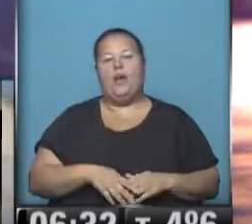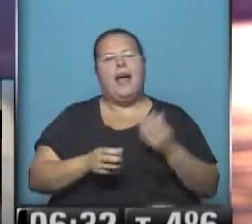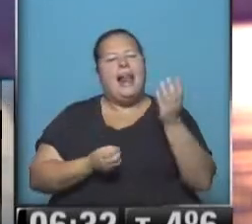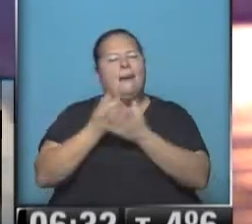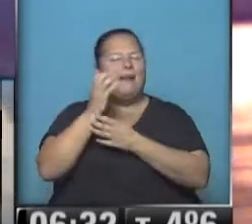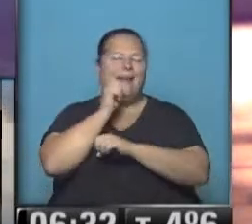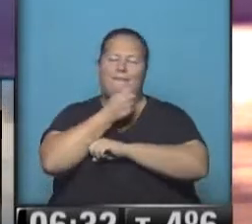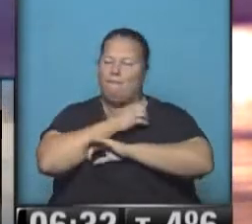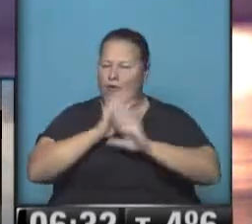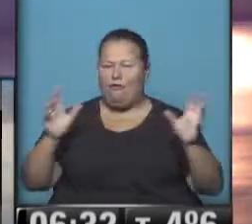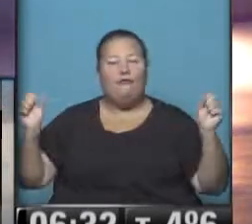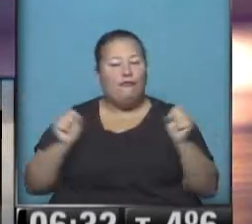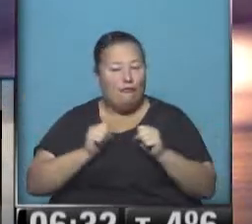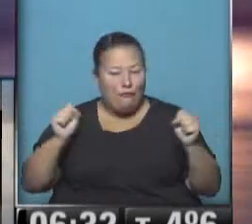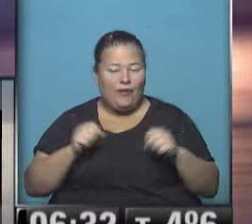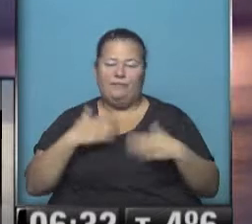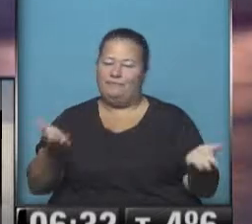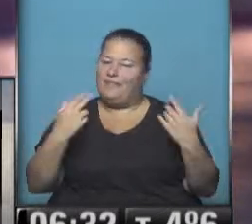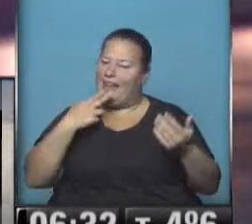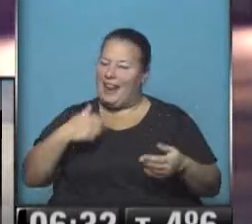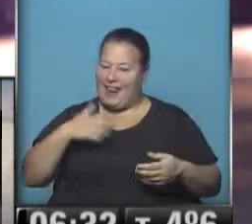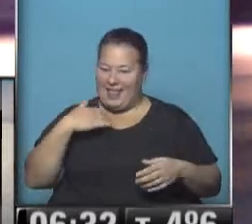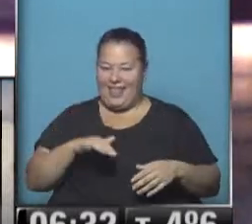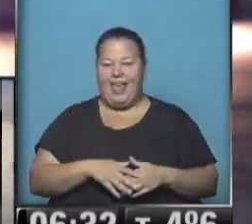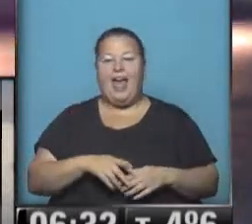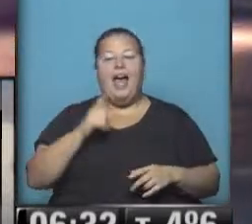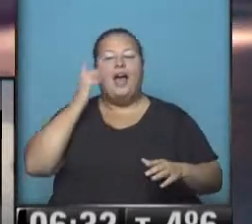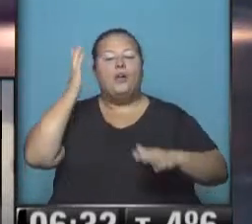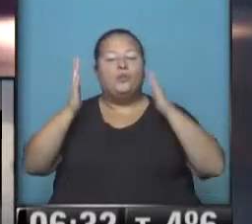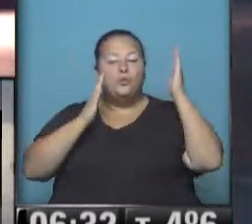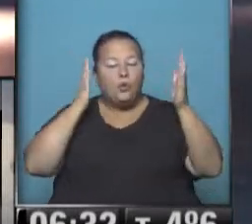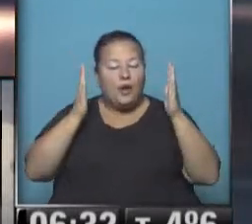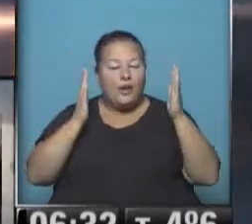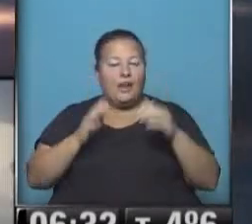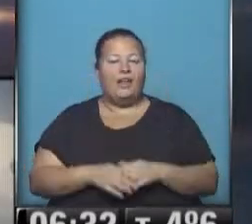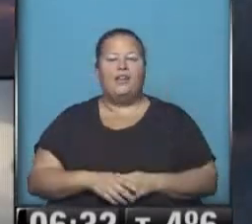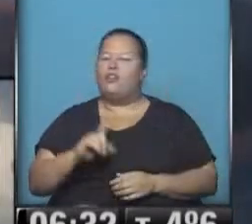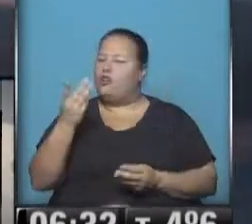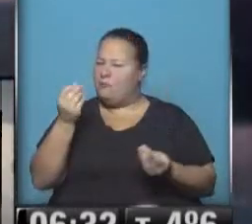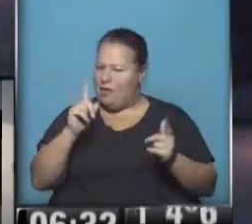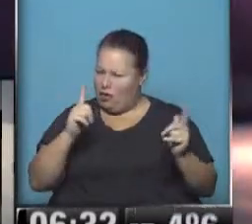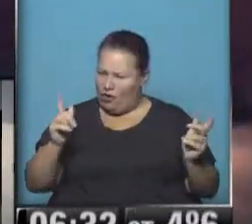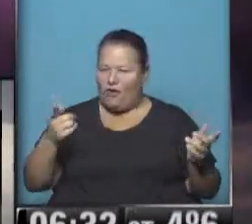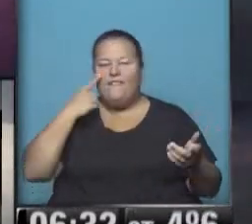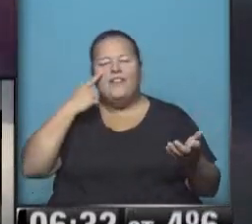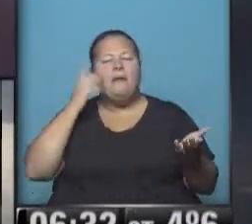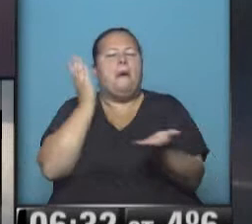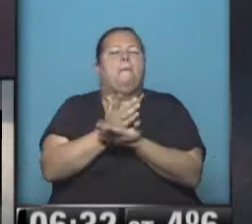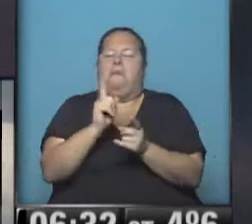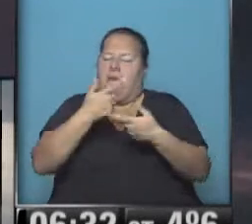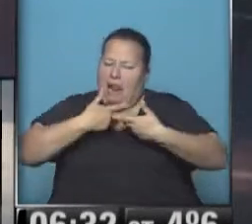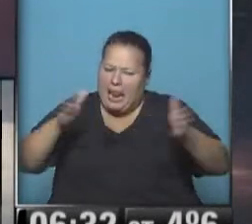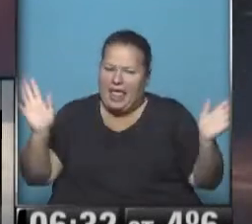mañana preciosa, fría y llena de energía, no se espera. Sueña sin miedos, vive sin límites.